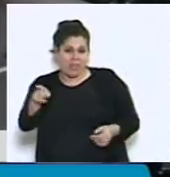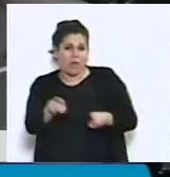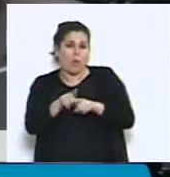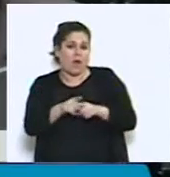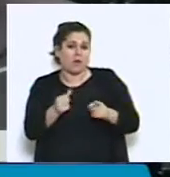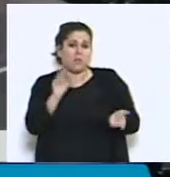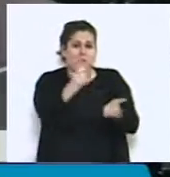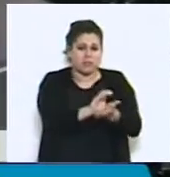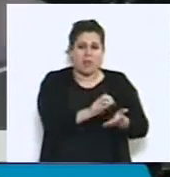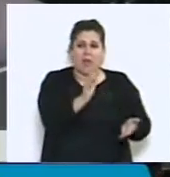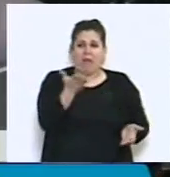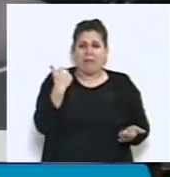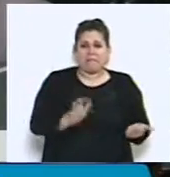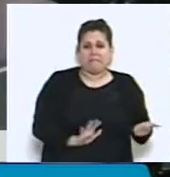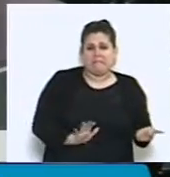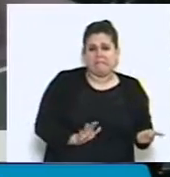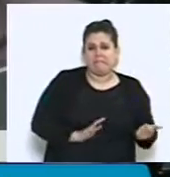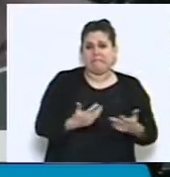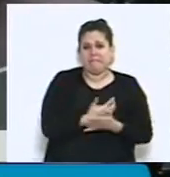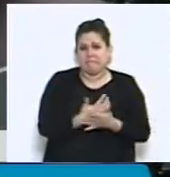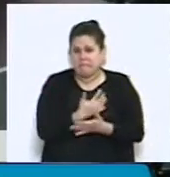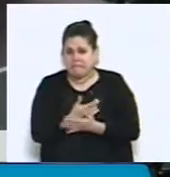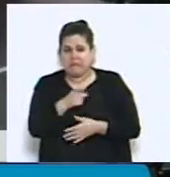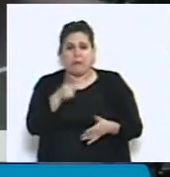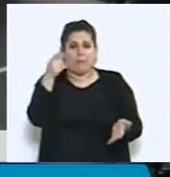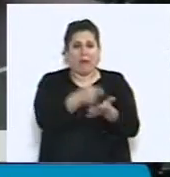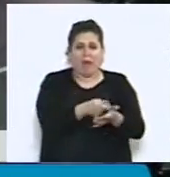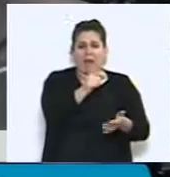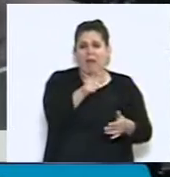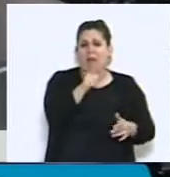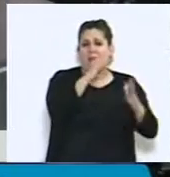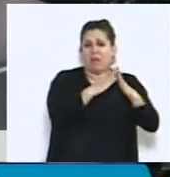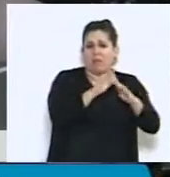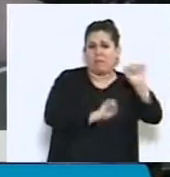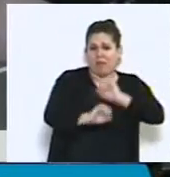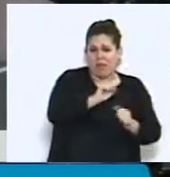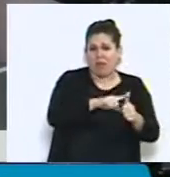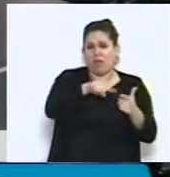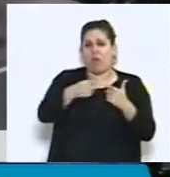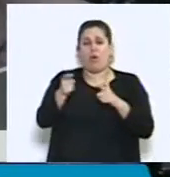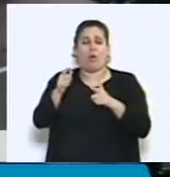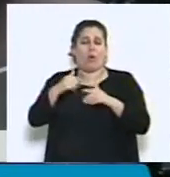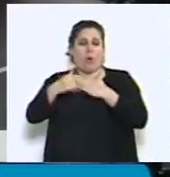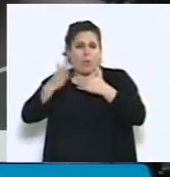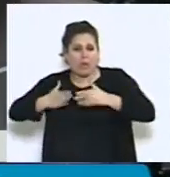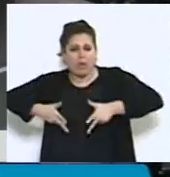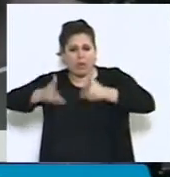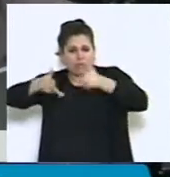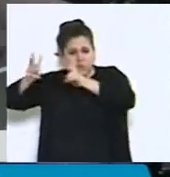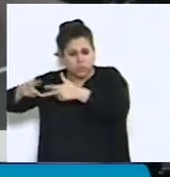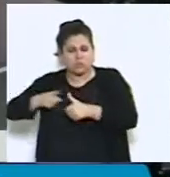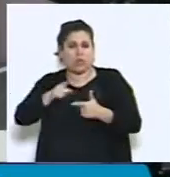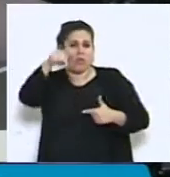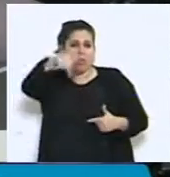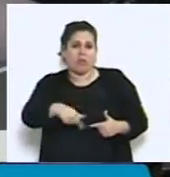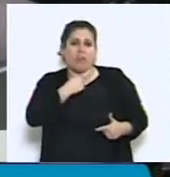de hambre que estaban acostumbrados a pagar a empleadas domésticas, empleados de campo, obreros en la construcción, que hoy ya no quieren trabajar